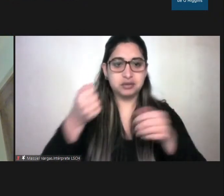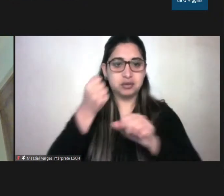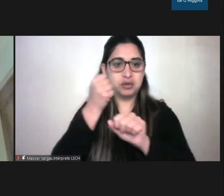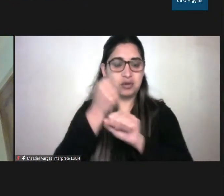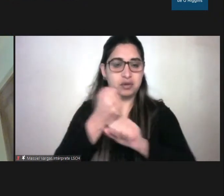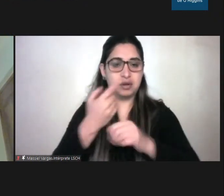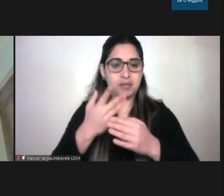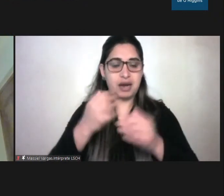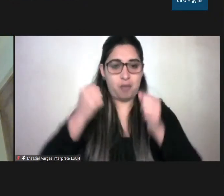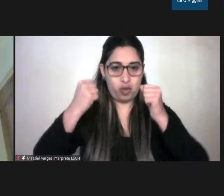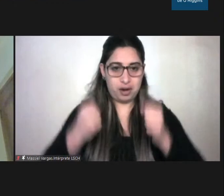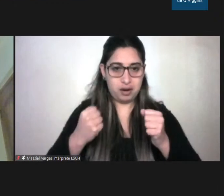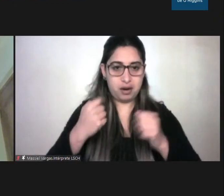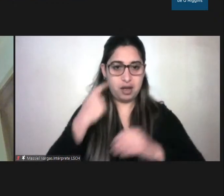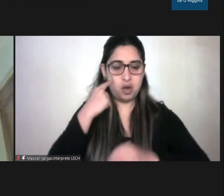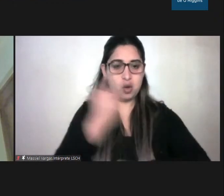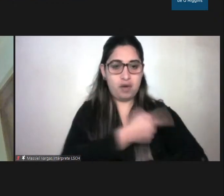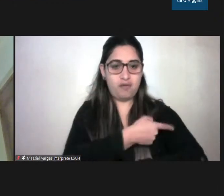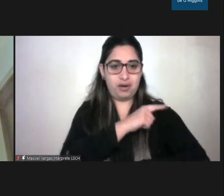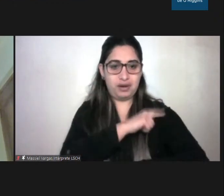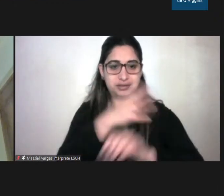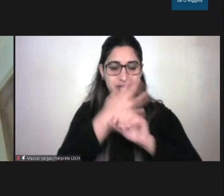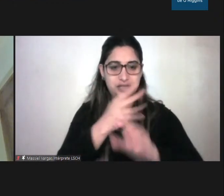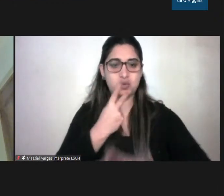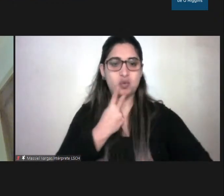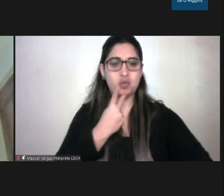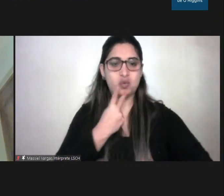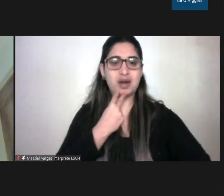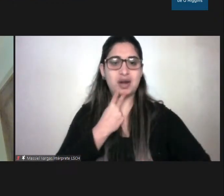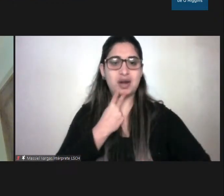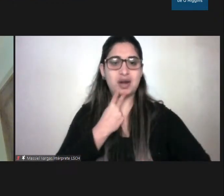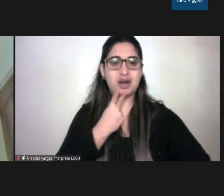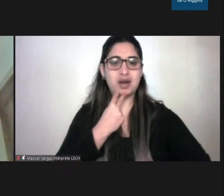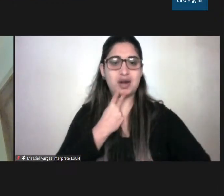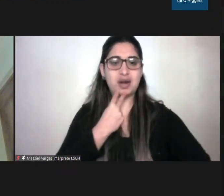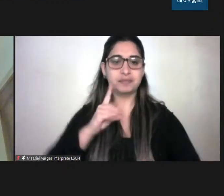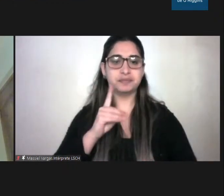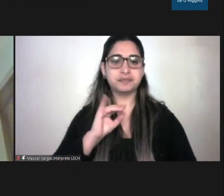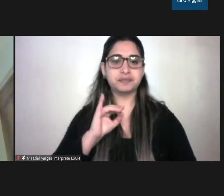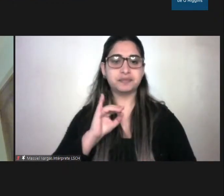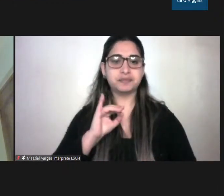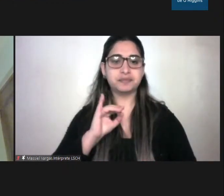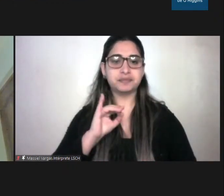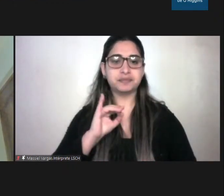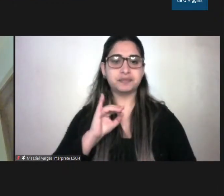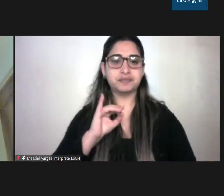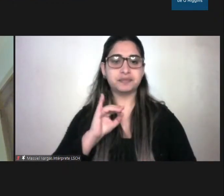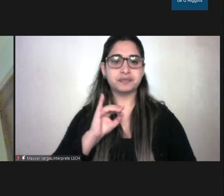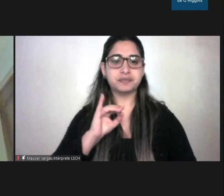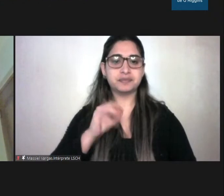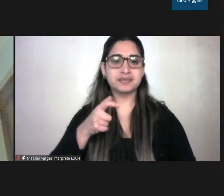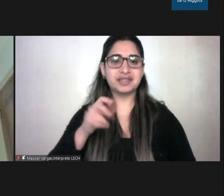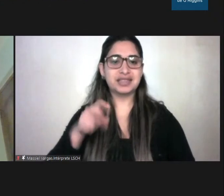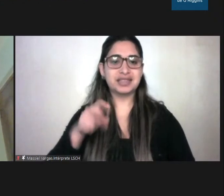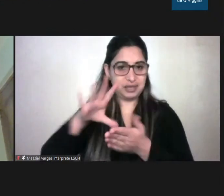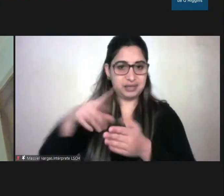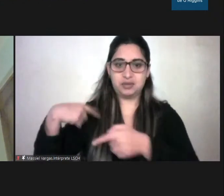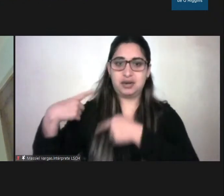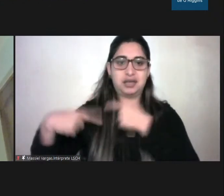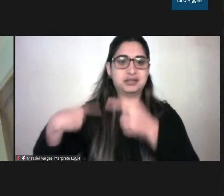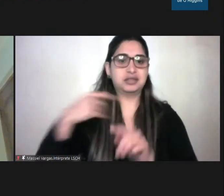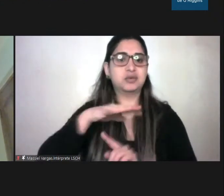y tener una vida digna el país está viviendo un hecho histórico qué maravilla las universidades del estado